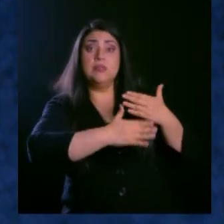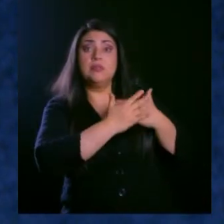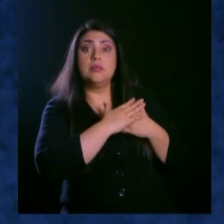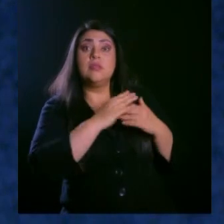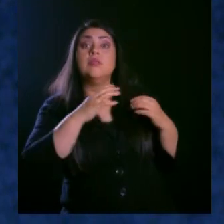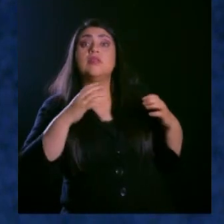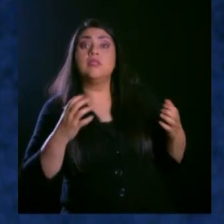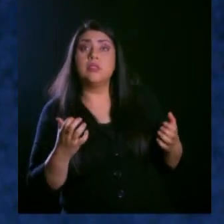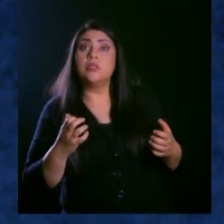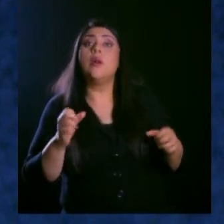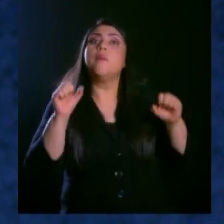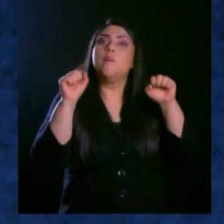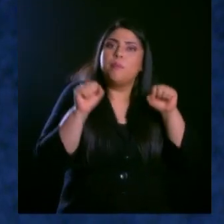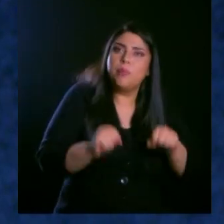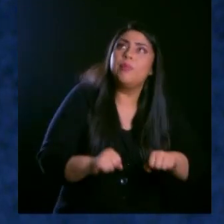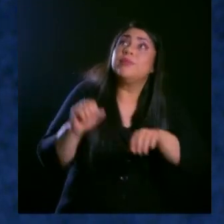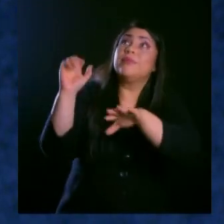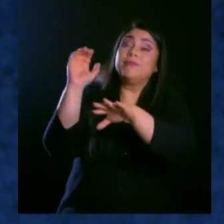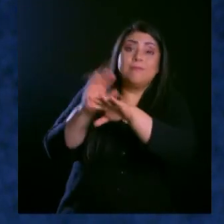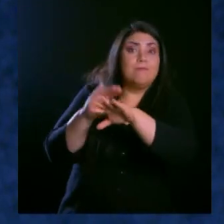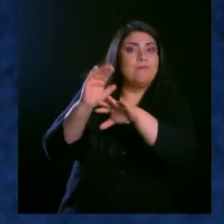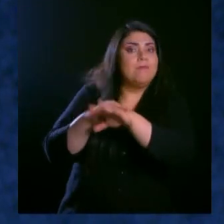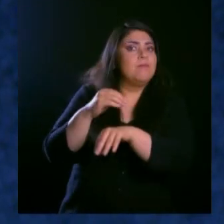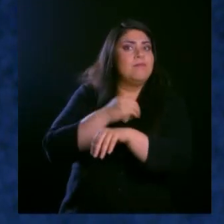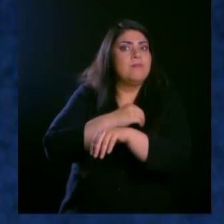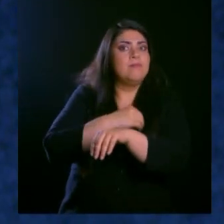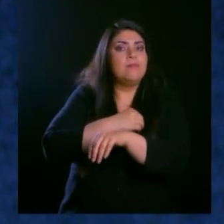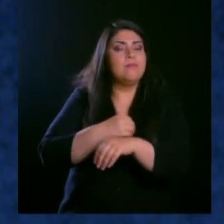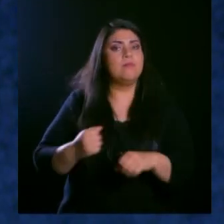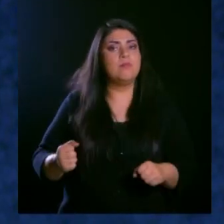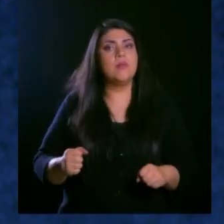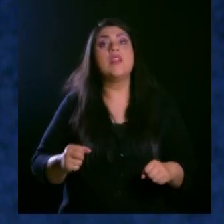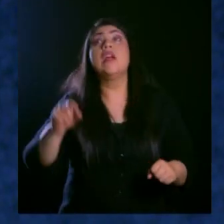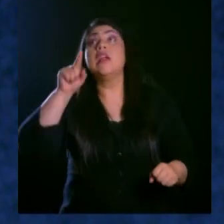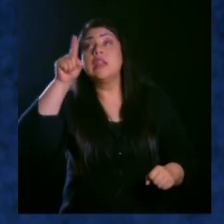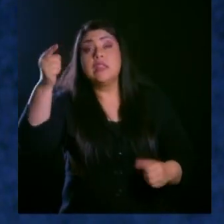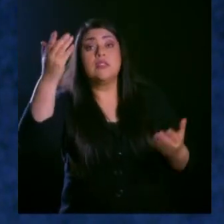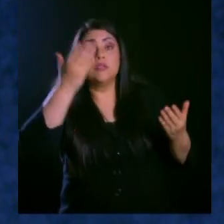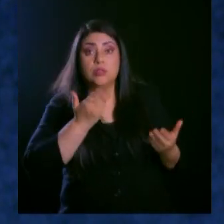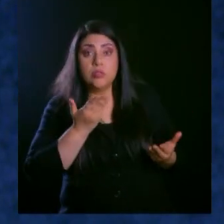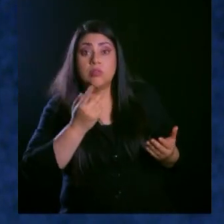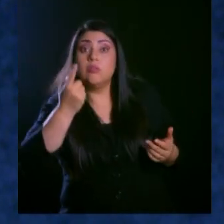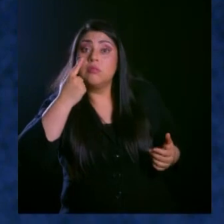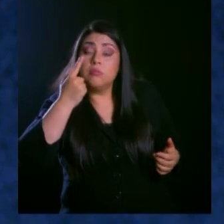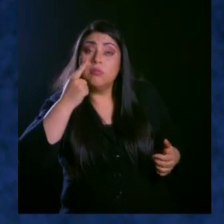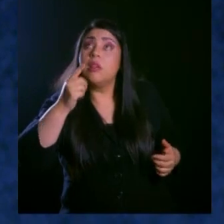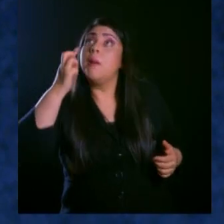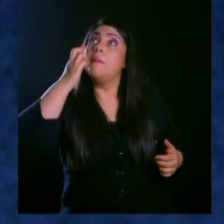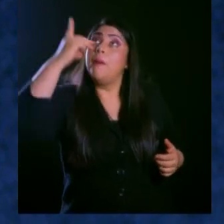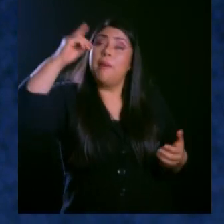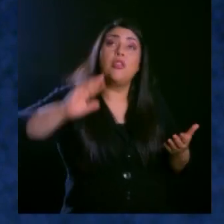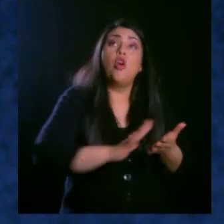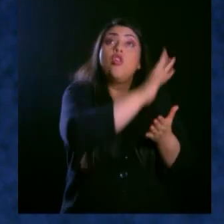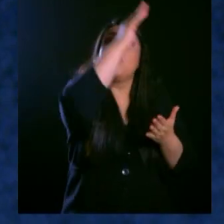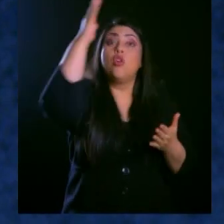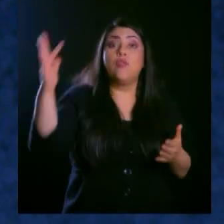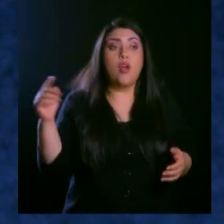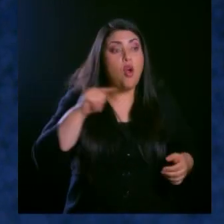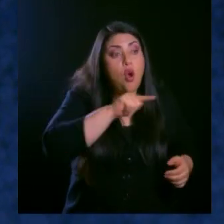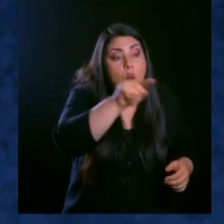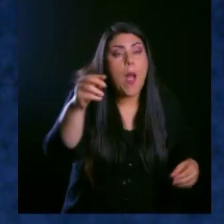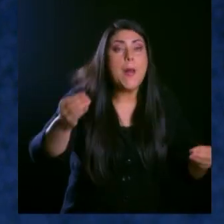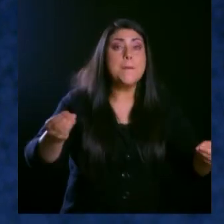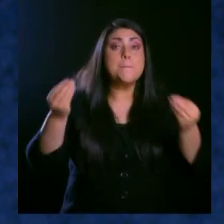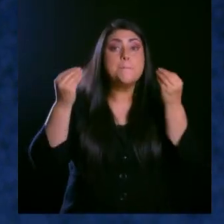será hecho. En esto es glorificado mi Padre, dice Jesús, en que llevéis mucho fruto y seáis mis discípulos.